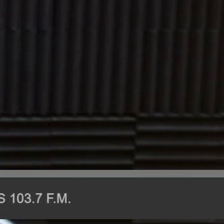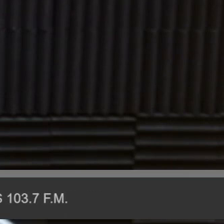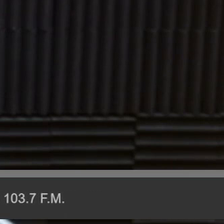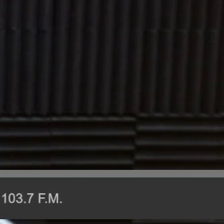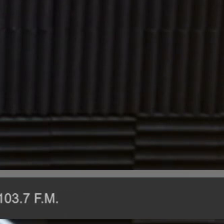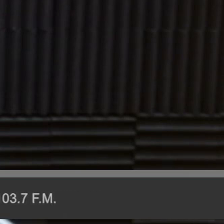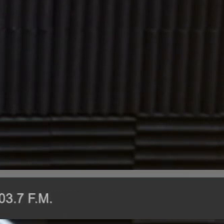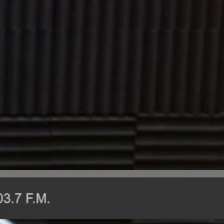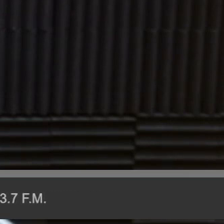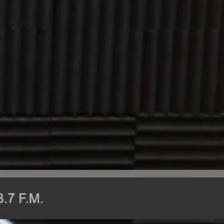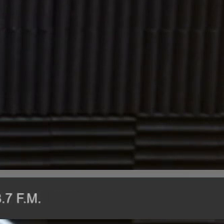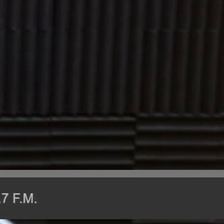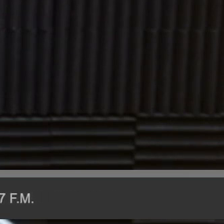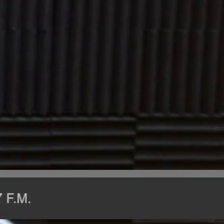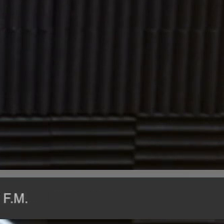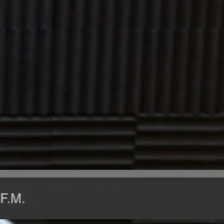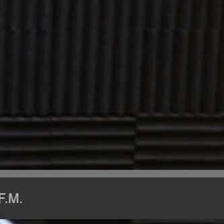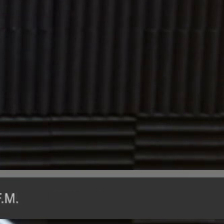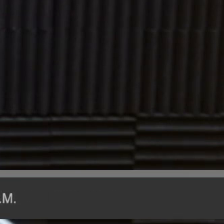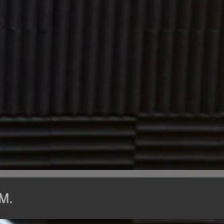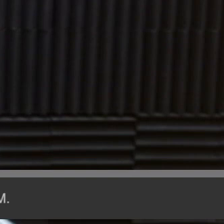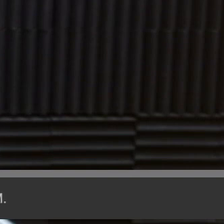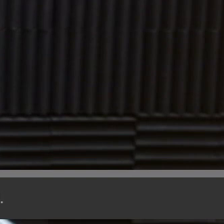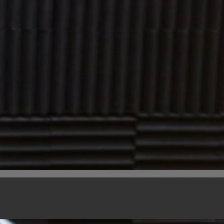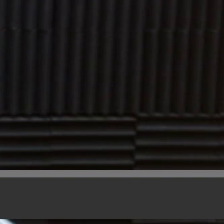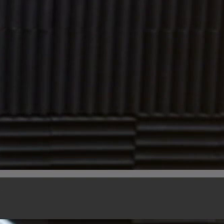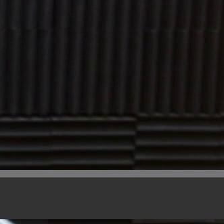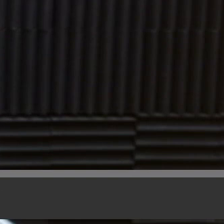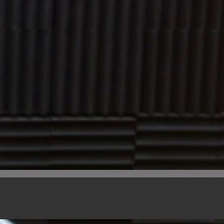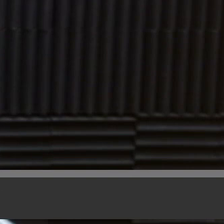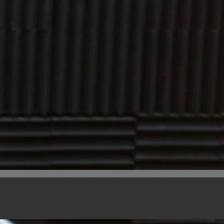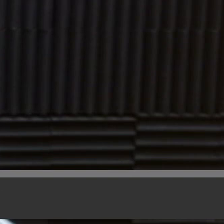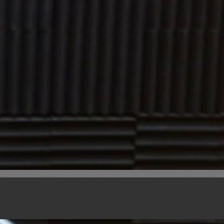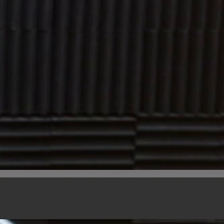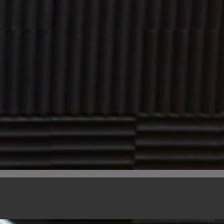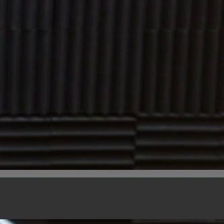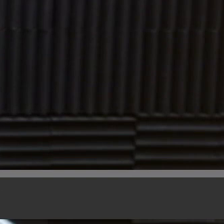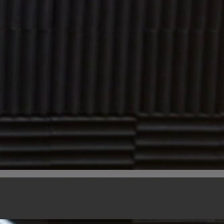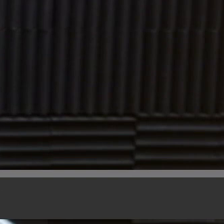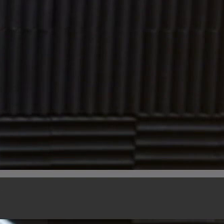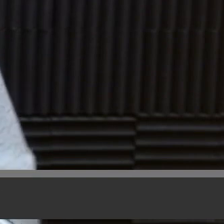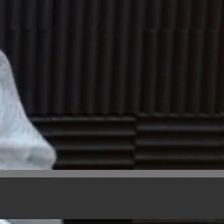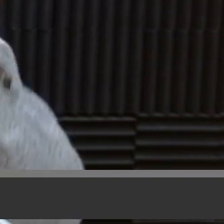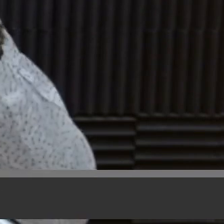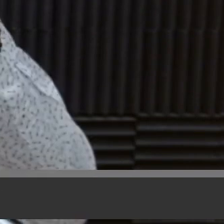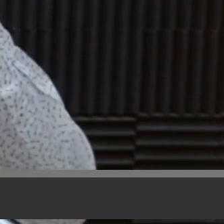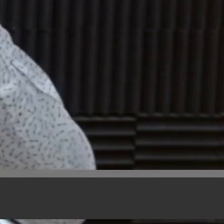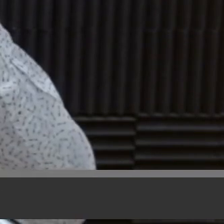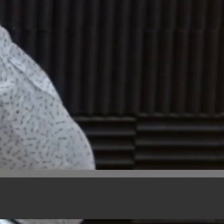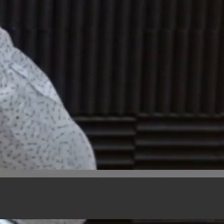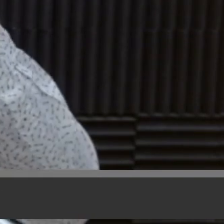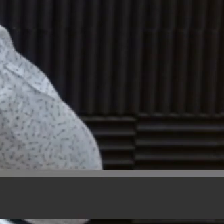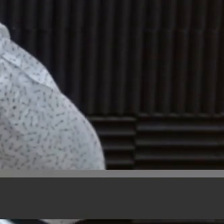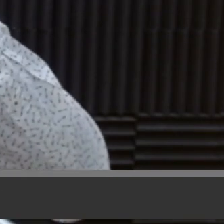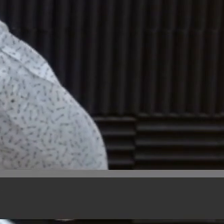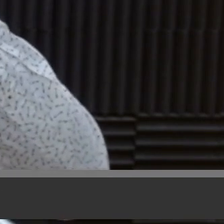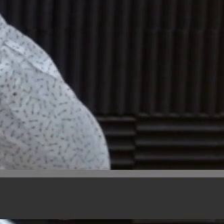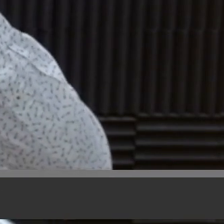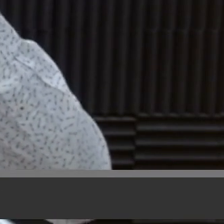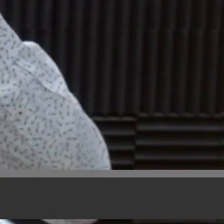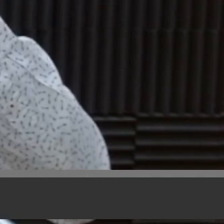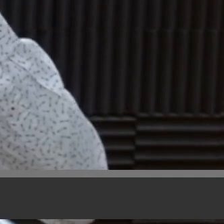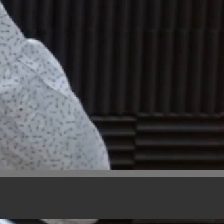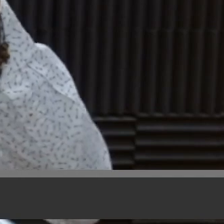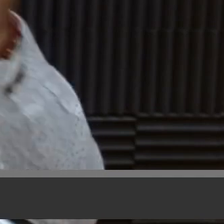PRI, que fue, que pudo haber sido el PRI. Amagó también con que, pues van a investigar quiénes son los que participaron en este